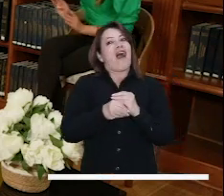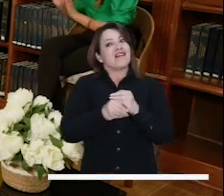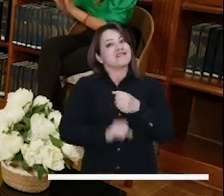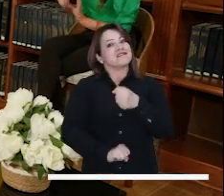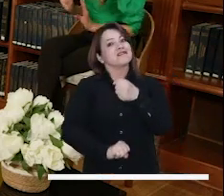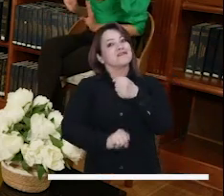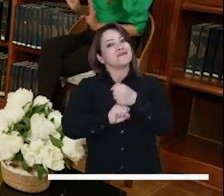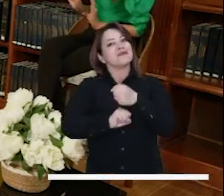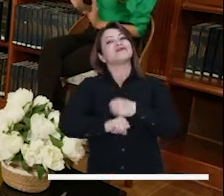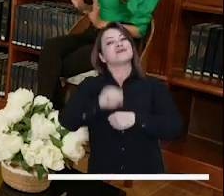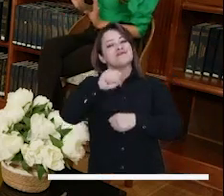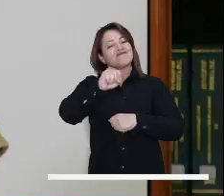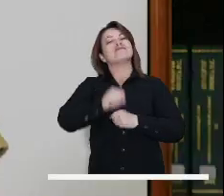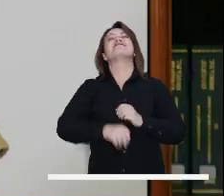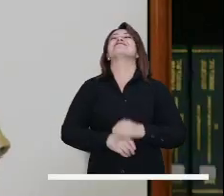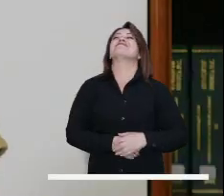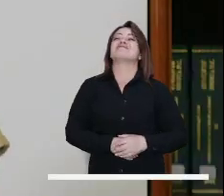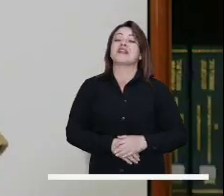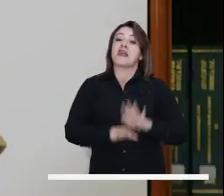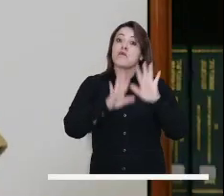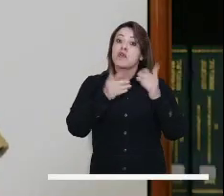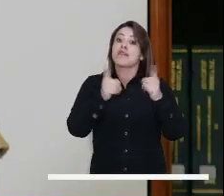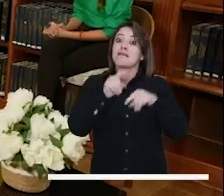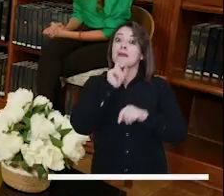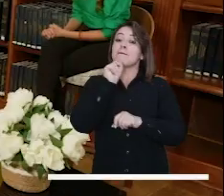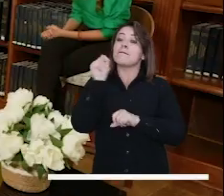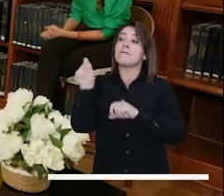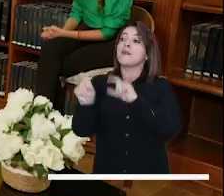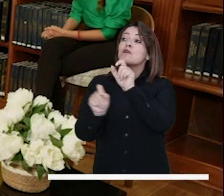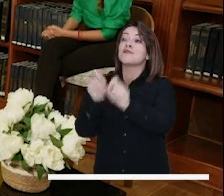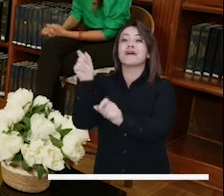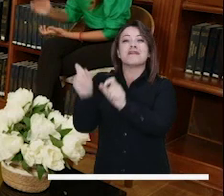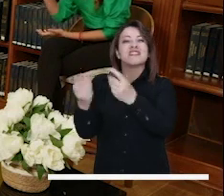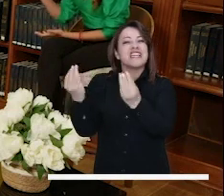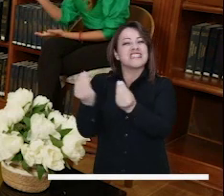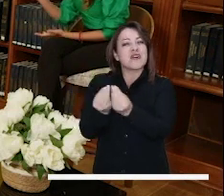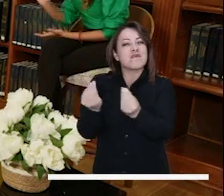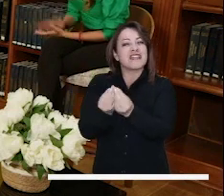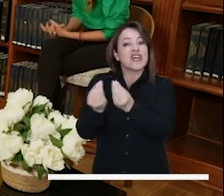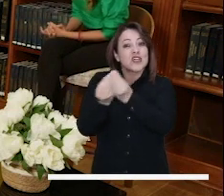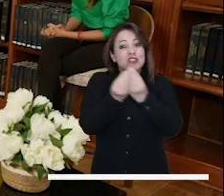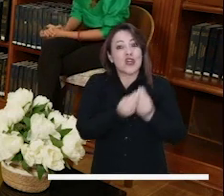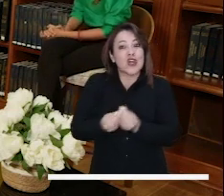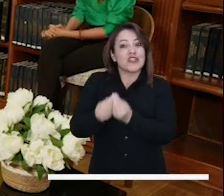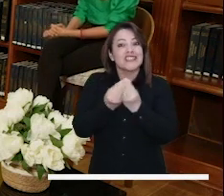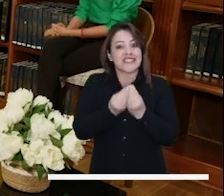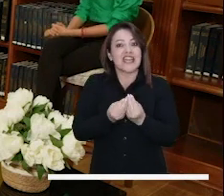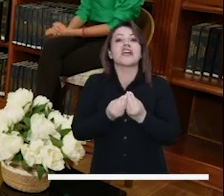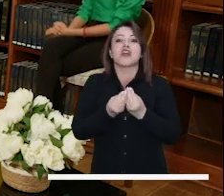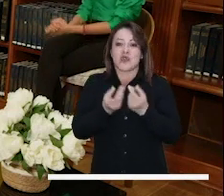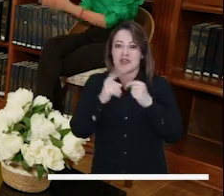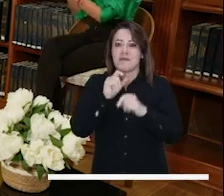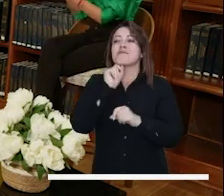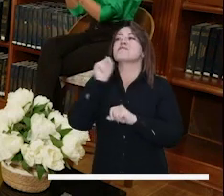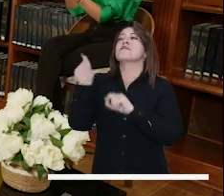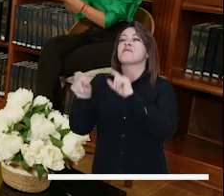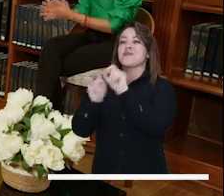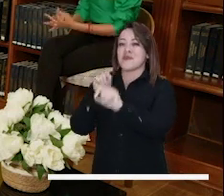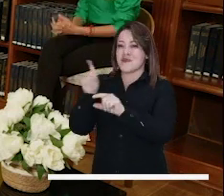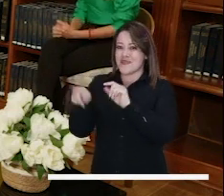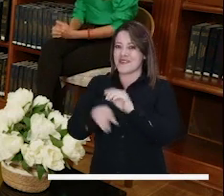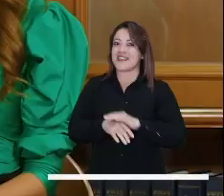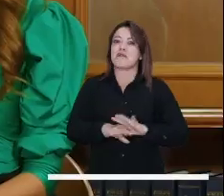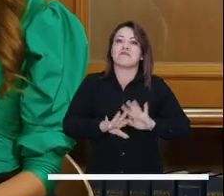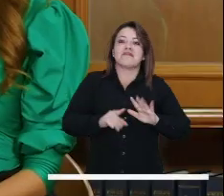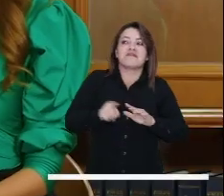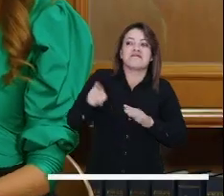en complemento, por decirlo así. Listo. Nosotros esas preguntas que le hemos transmitido, por supuesto, a la concejal,